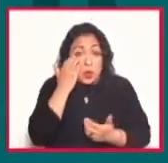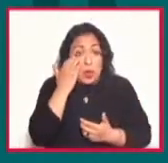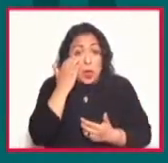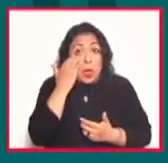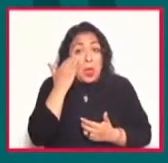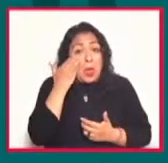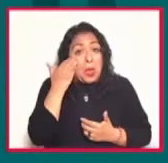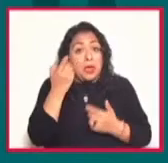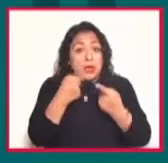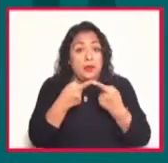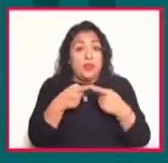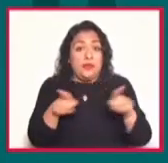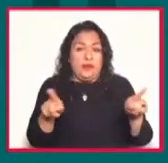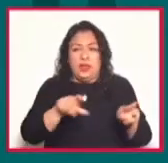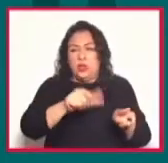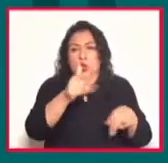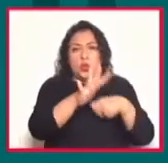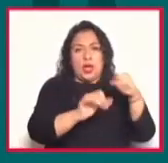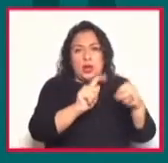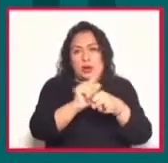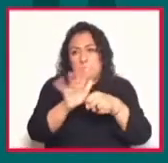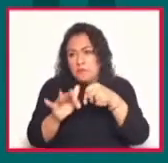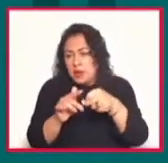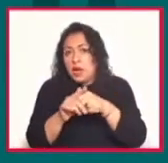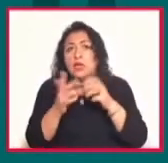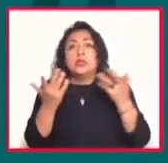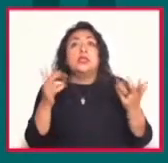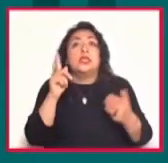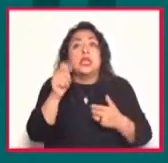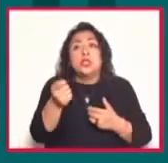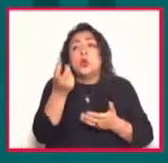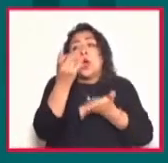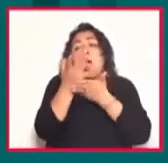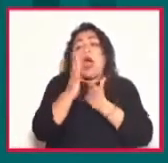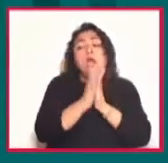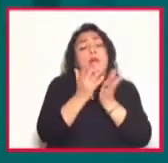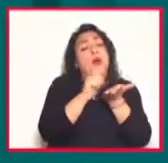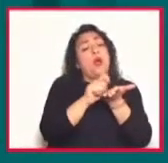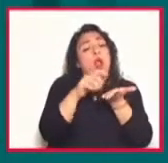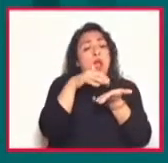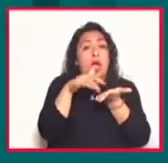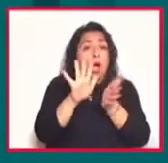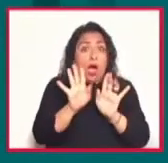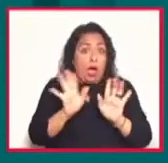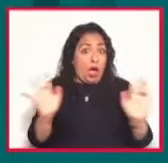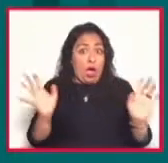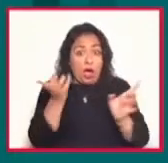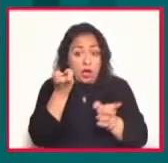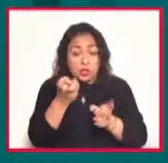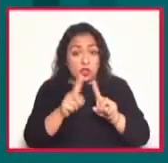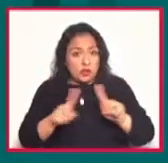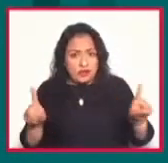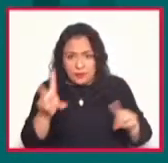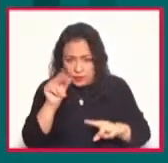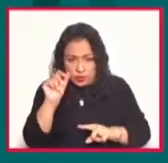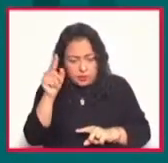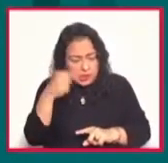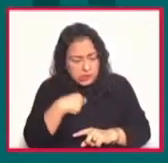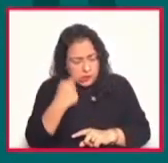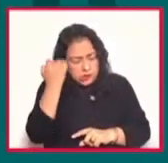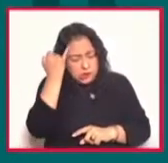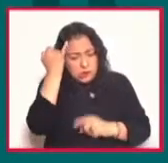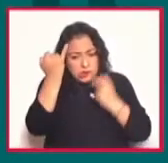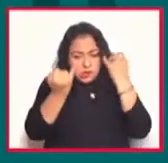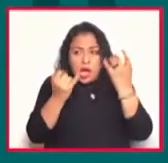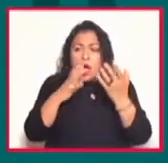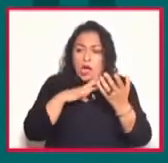supuesto, de otras especies, no solamente es el hecho de que podamos escribir novelas y leer novelas, sino que también somos capaces de crear relaciones de